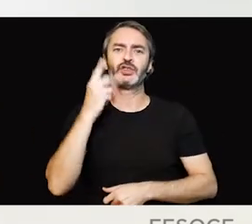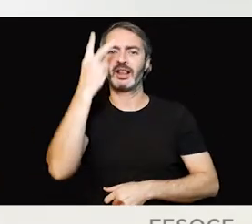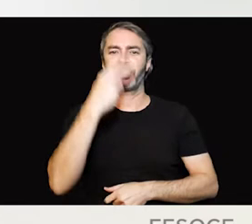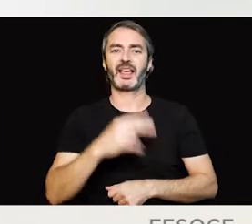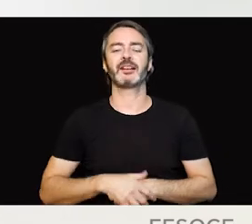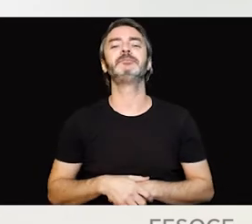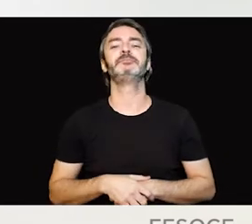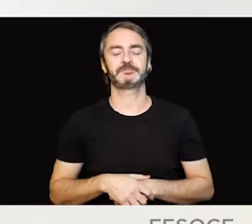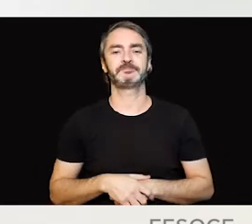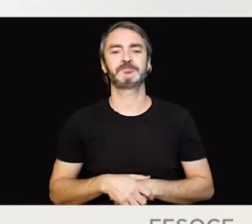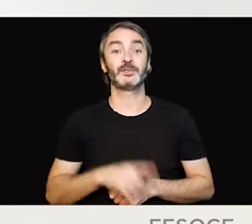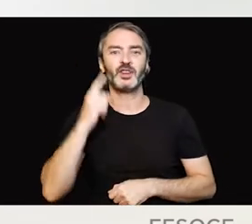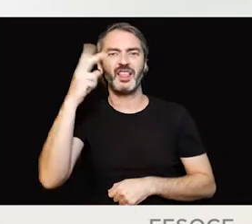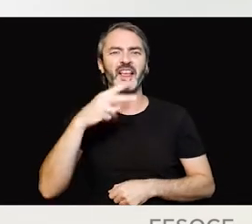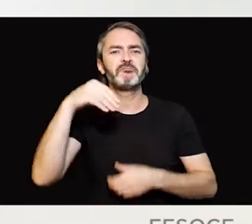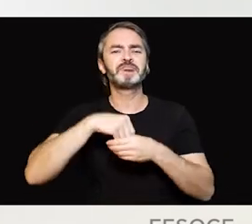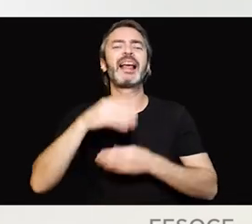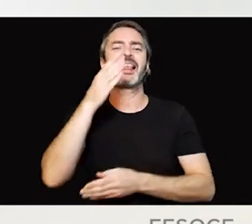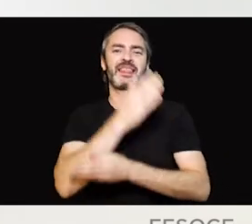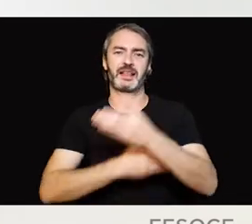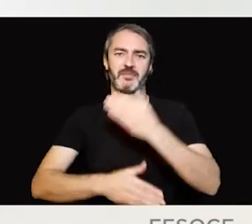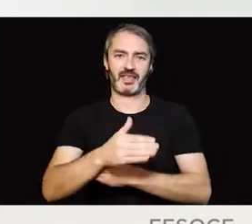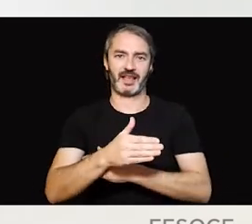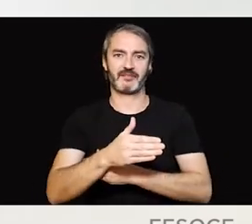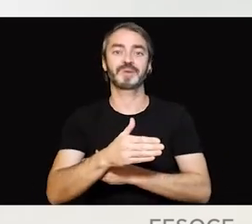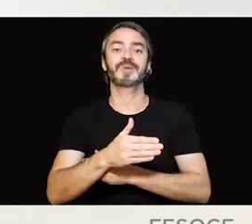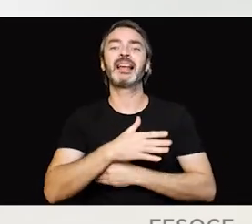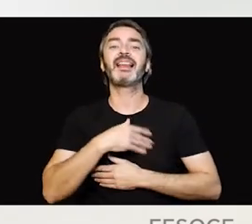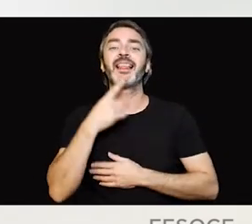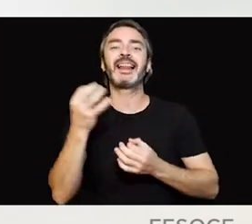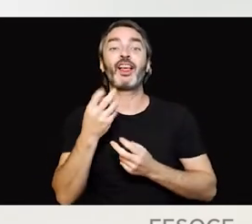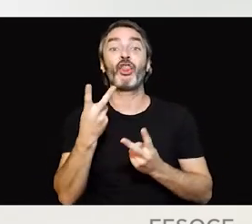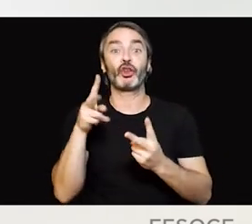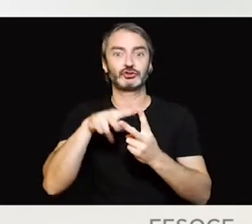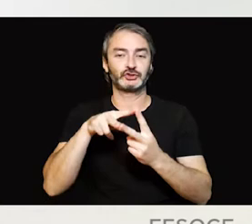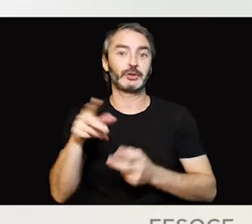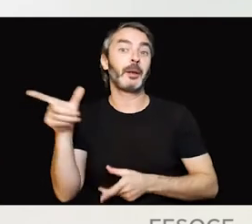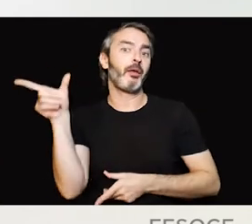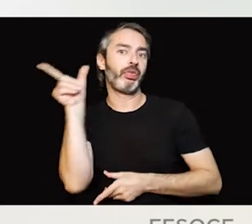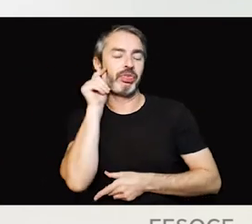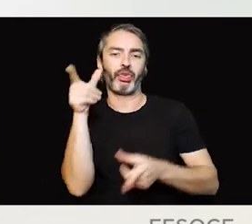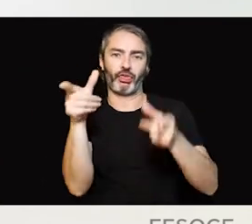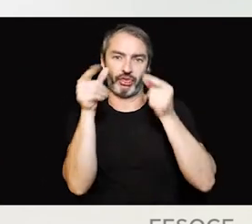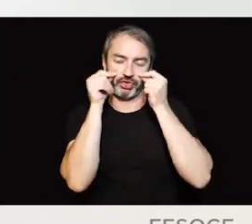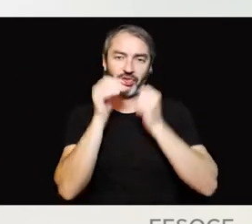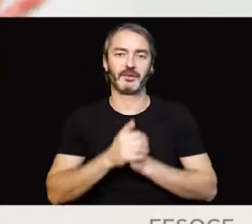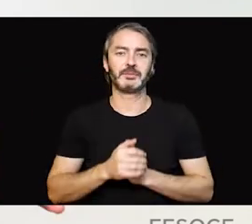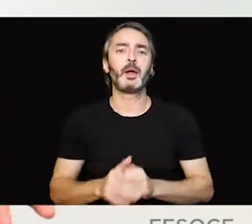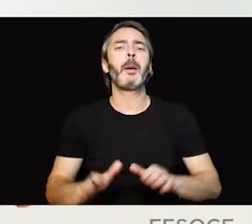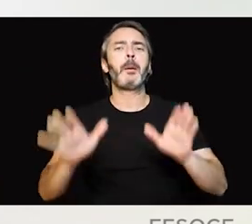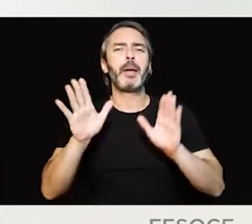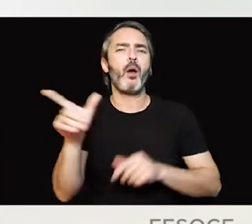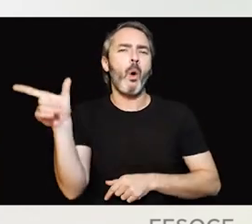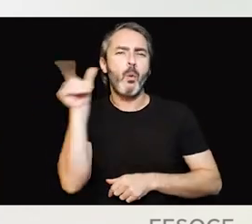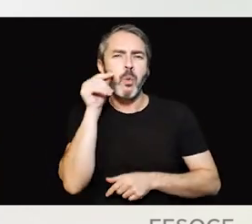sordoceguera? La sordoceguera es una discapacidad que consiste en la pérdida combinada de visión y de audición. No debemos